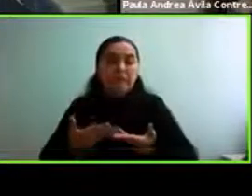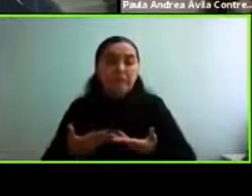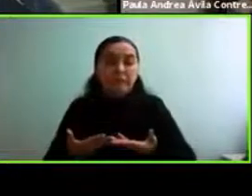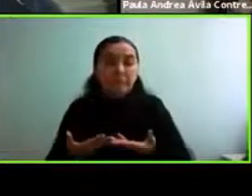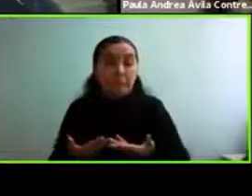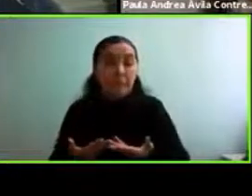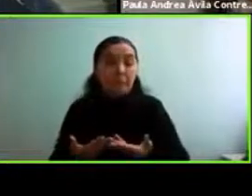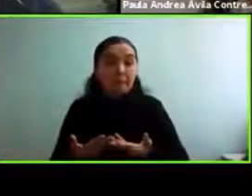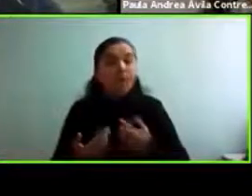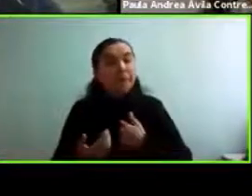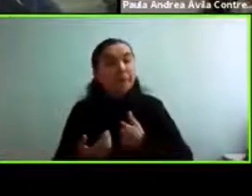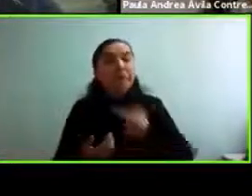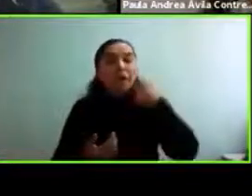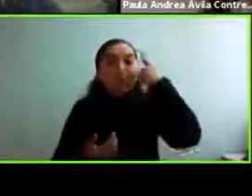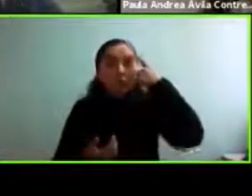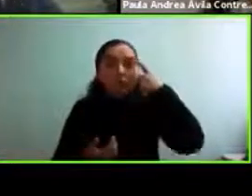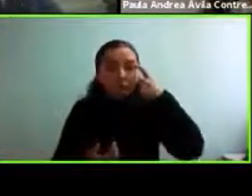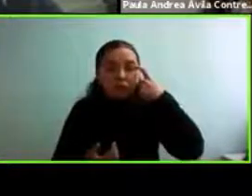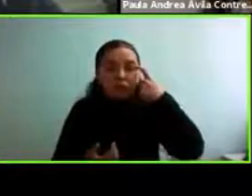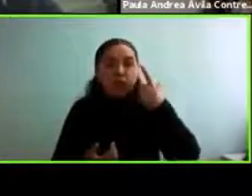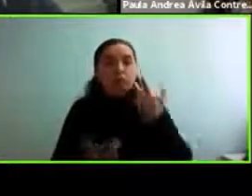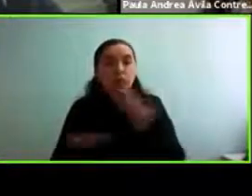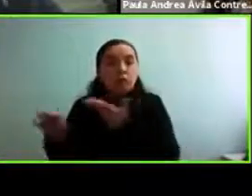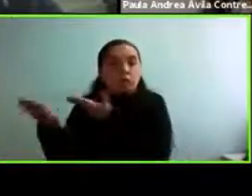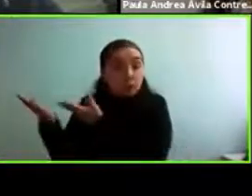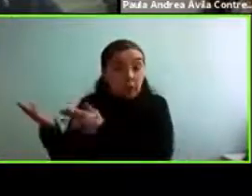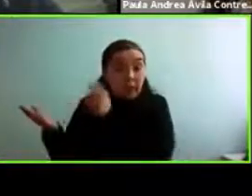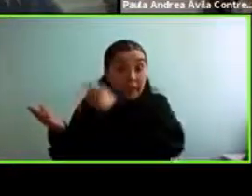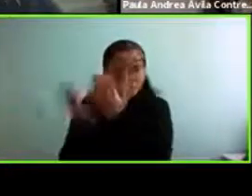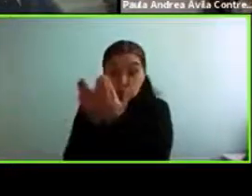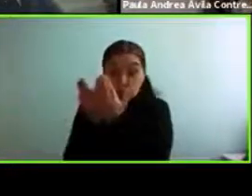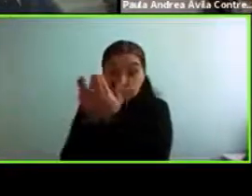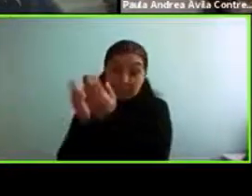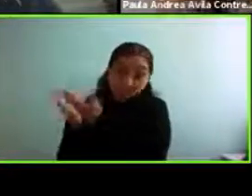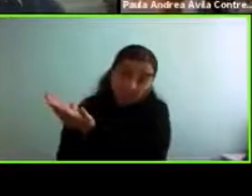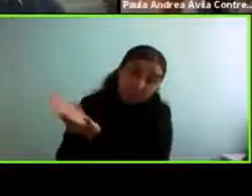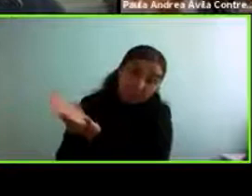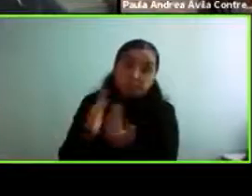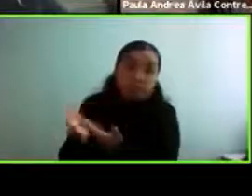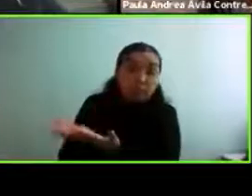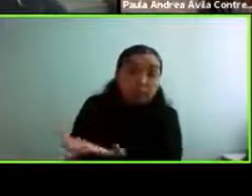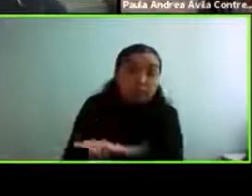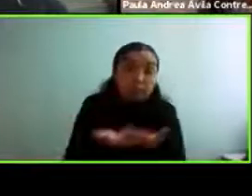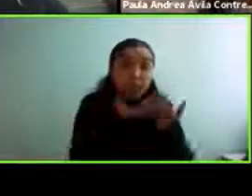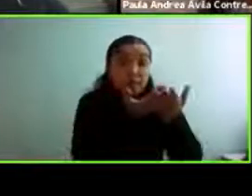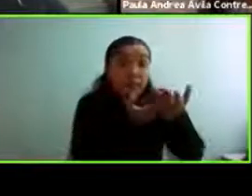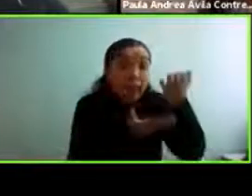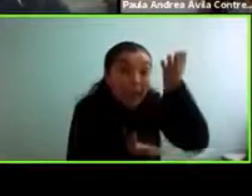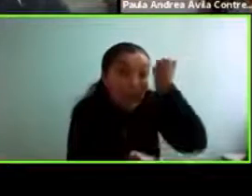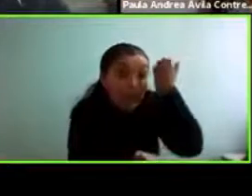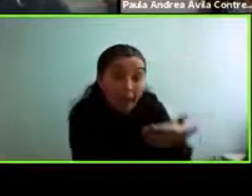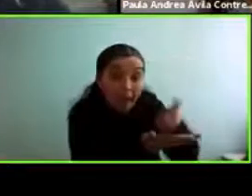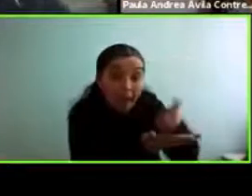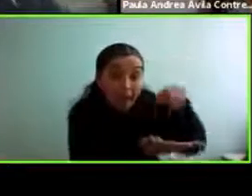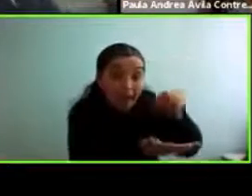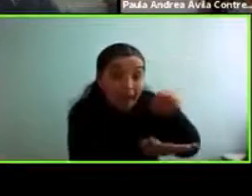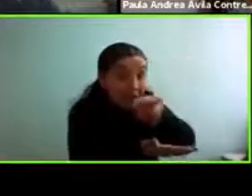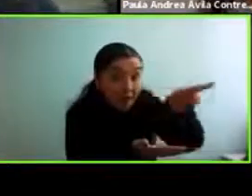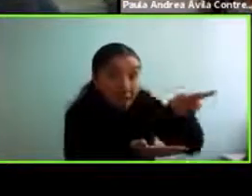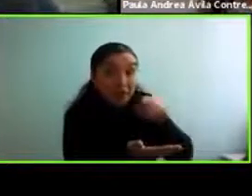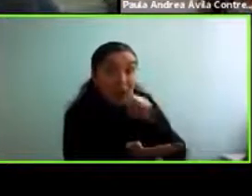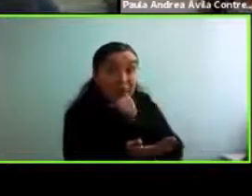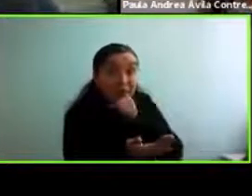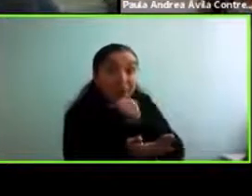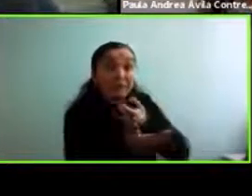como llevar a los estudiantes al terreno de juego por decirlo de alguna manera y